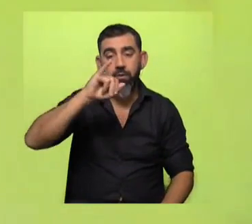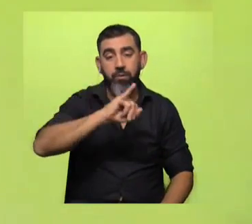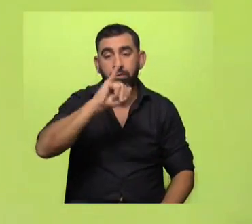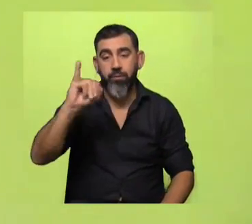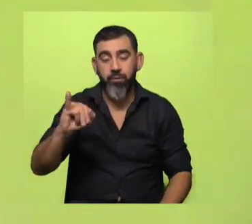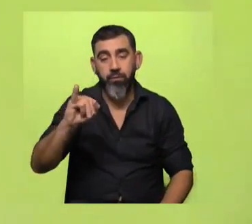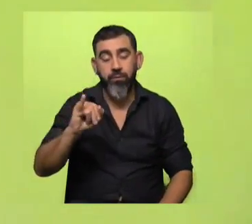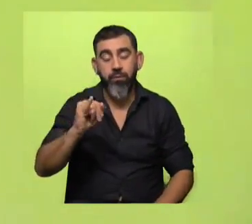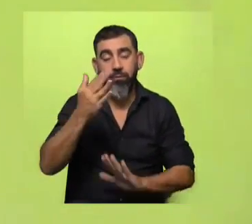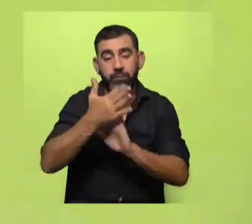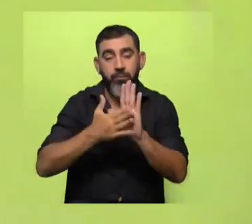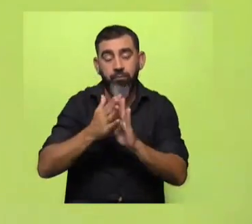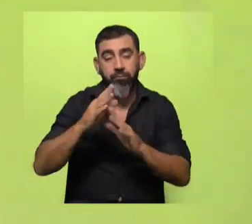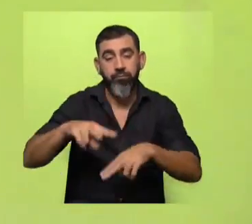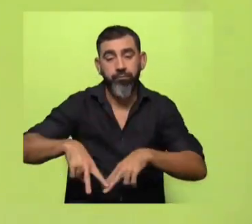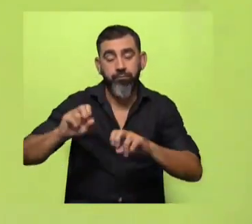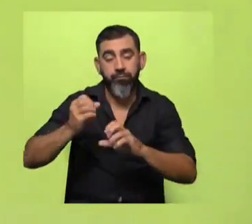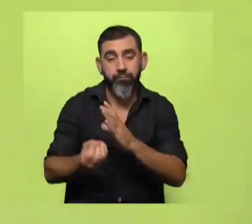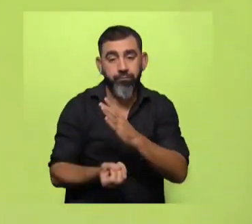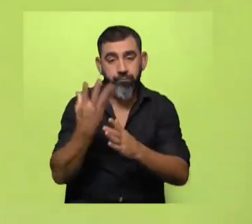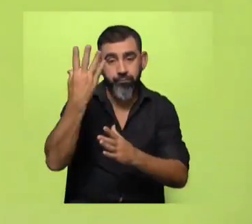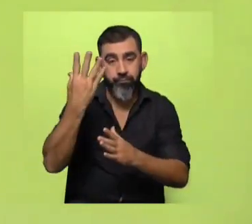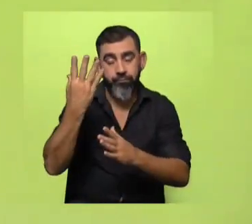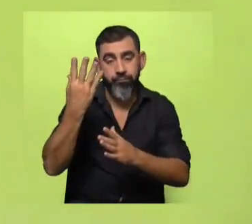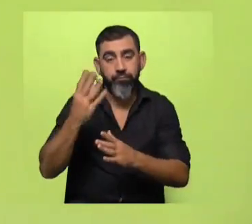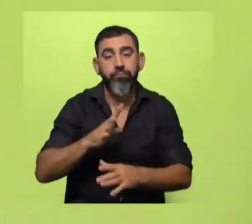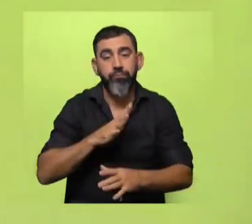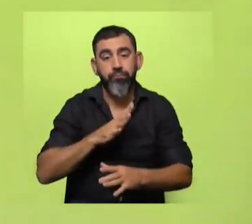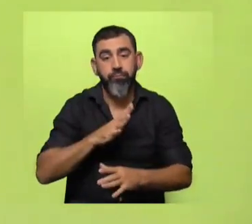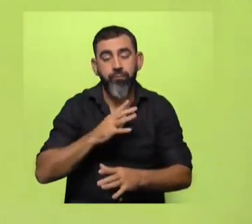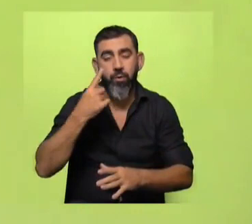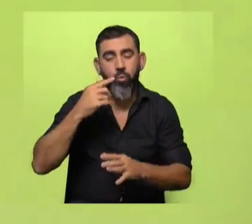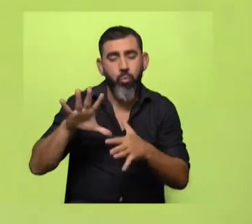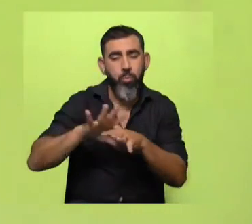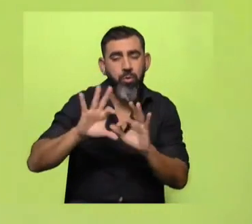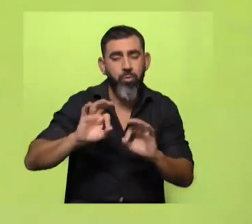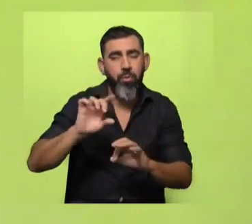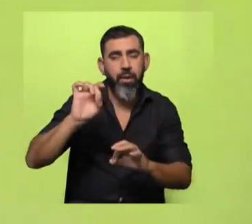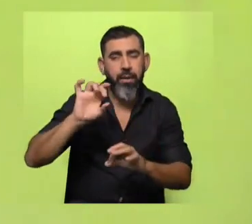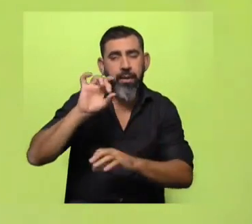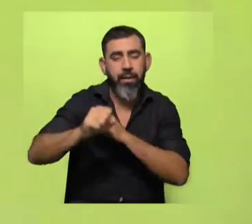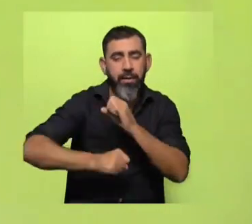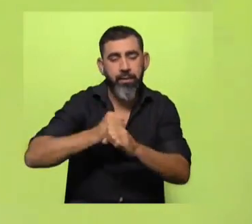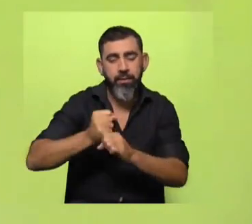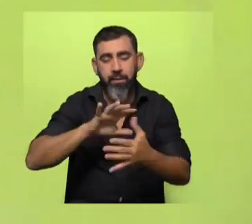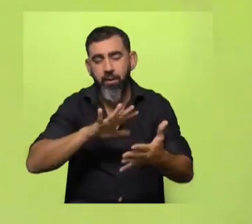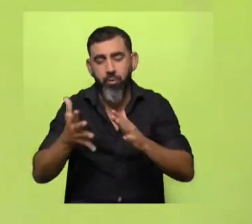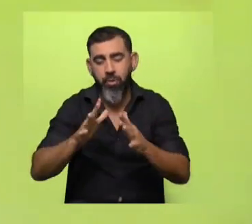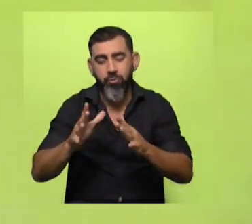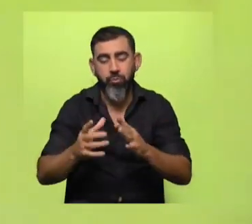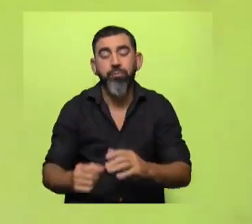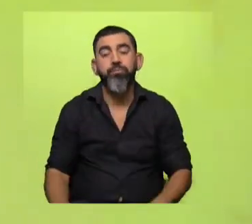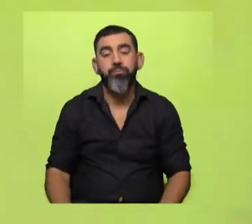Nacional de Investigación e Innovación, que anda por los, no tengo el número exacto, pero por los 15 años de existencia, año más, año menos,